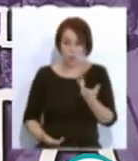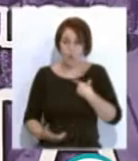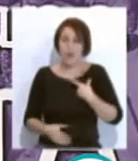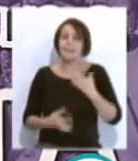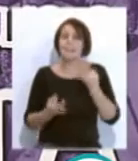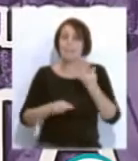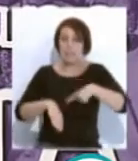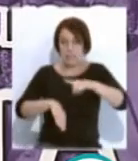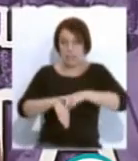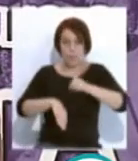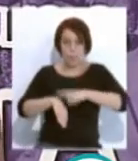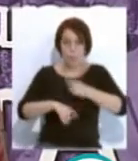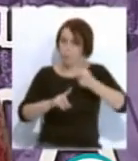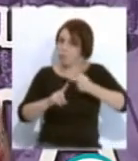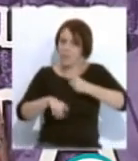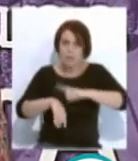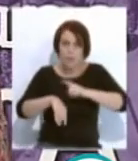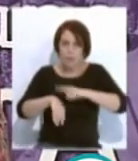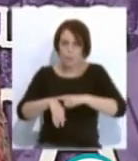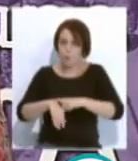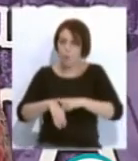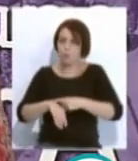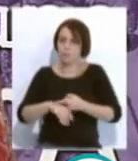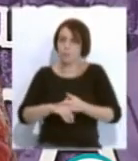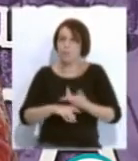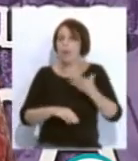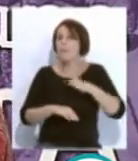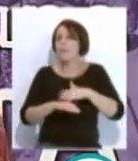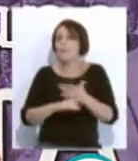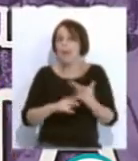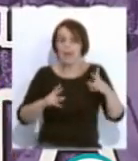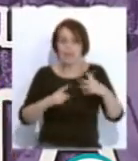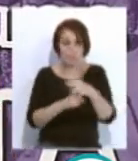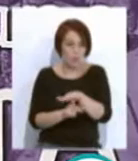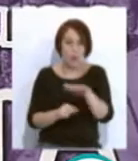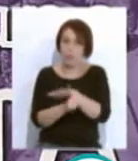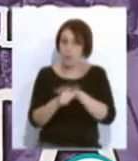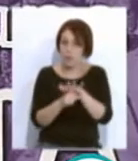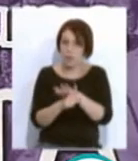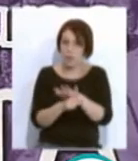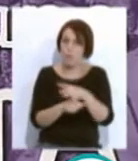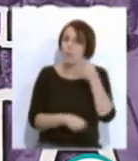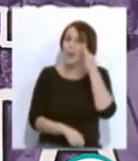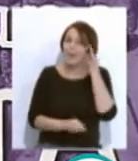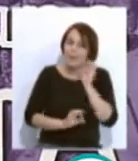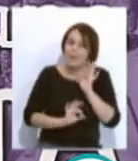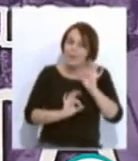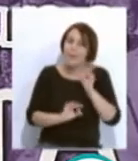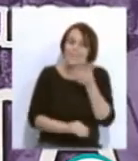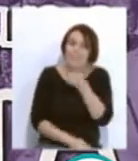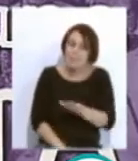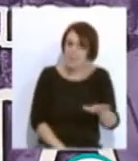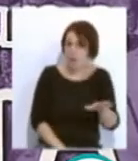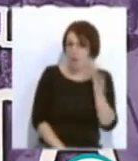canalizar ese tiempo y dedicarlo a que la situación en la provincia, a que las mujeres, especialmente las niñas